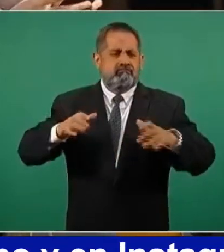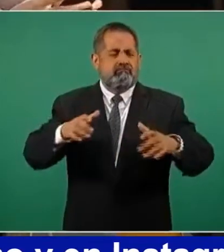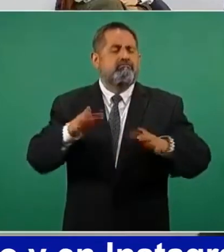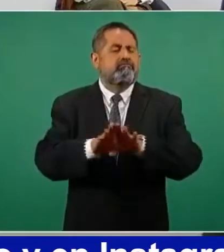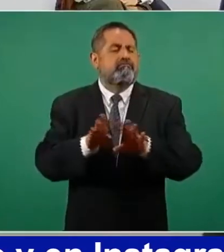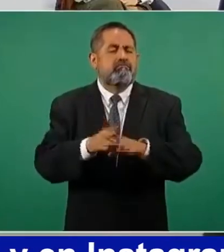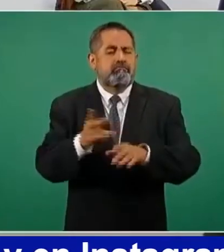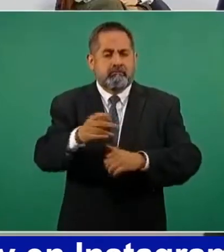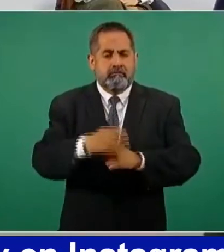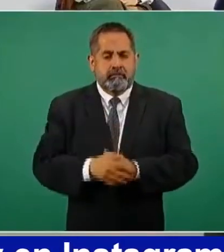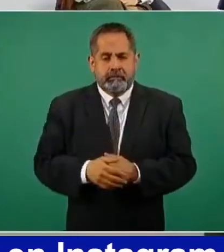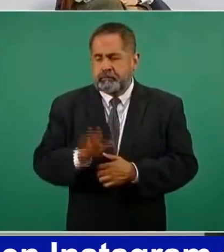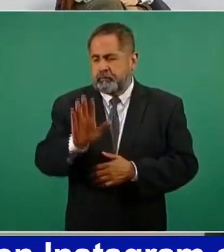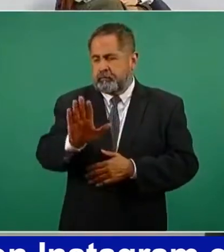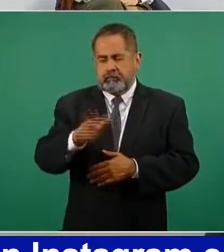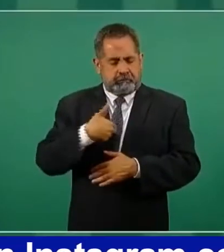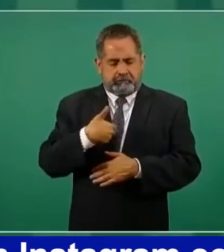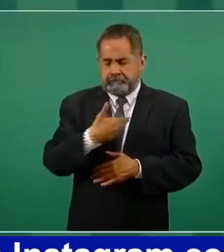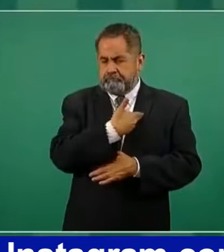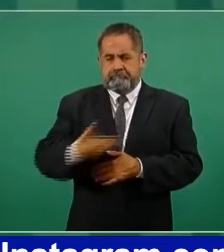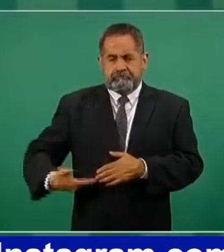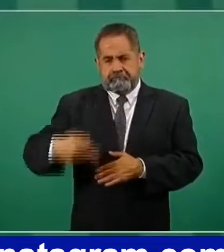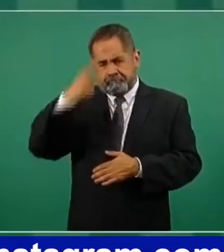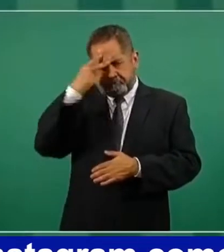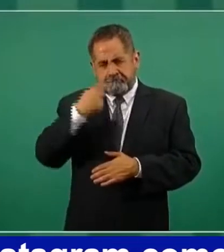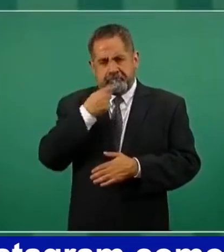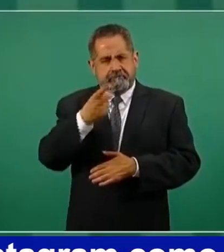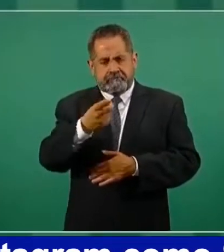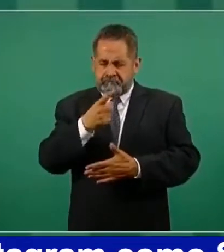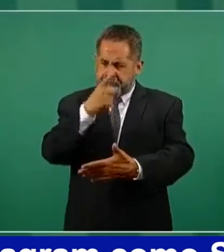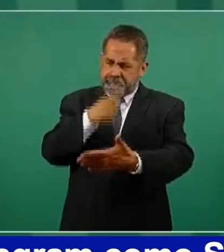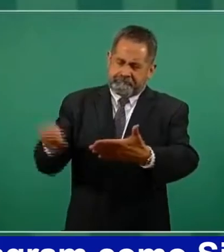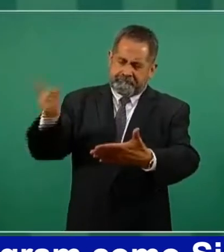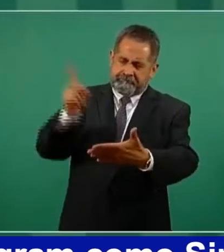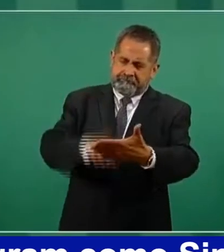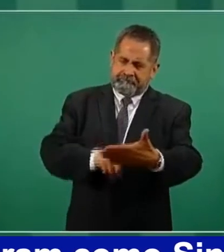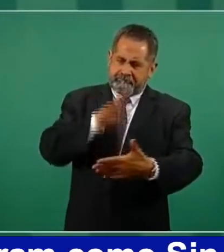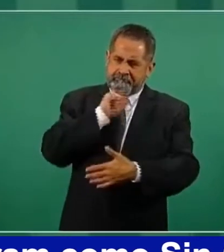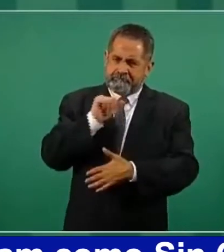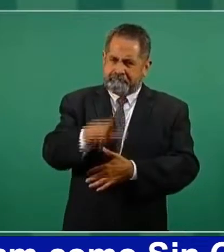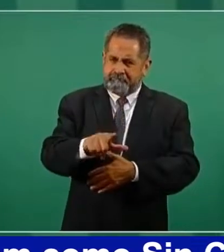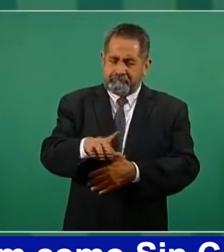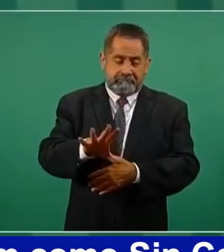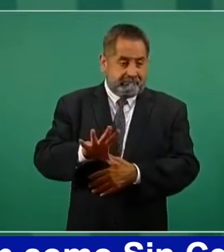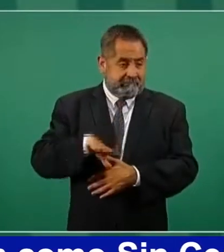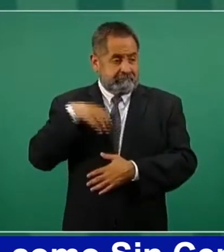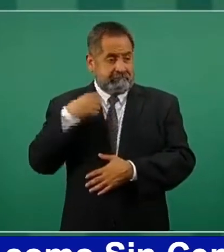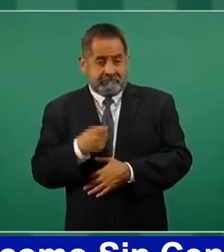Yo, de la República, condeno cualquier abuso